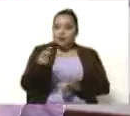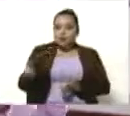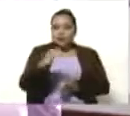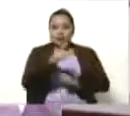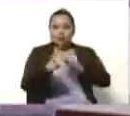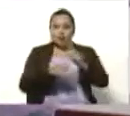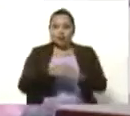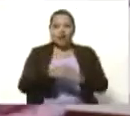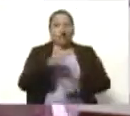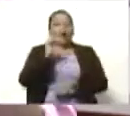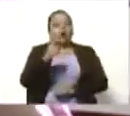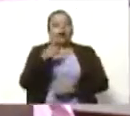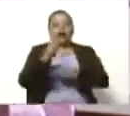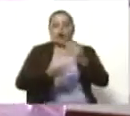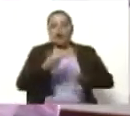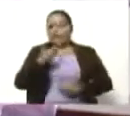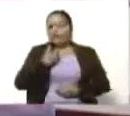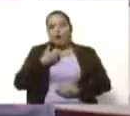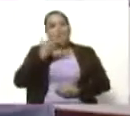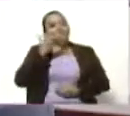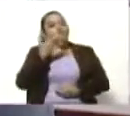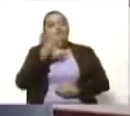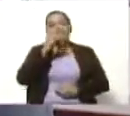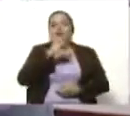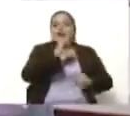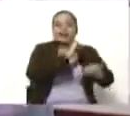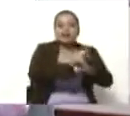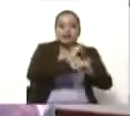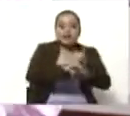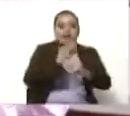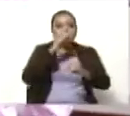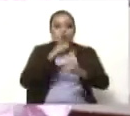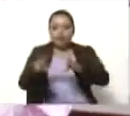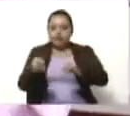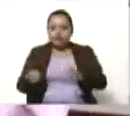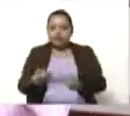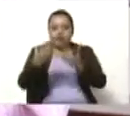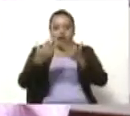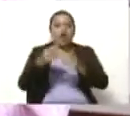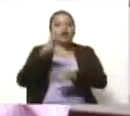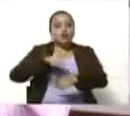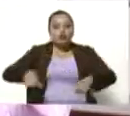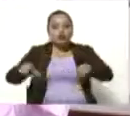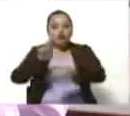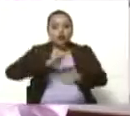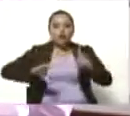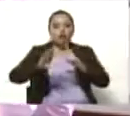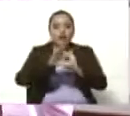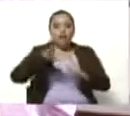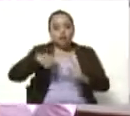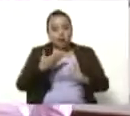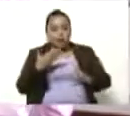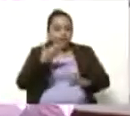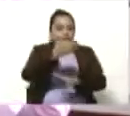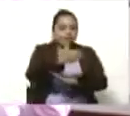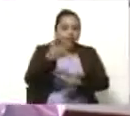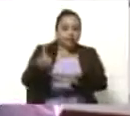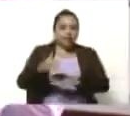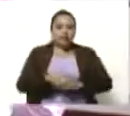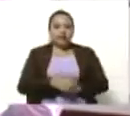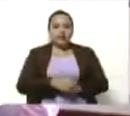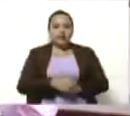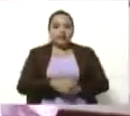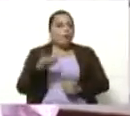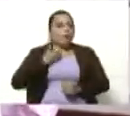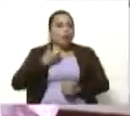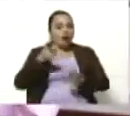cómo hago yo? De repente no tengo internet, no tengo la UNEARTE, los gabinetes culturales nuestros. Se pueden acercar a la sede de cada uno